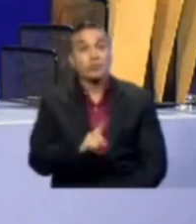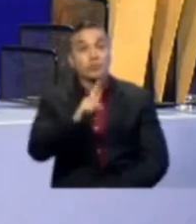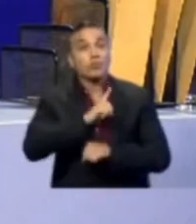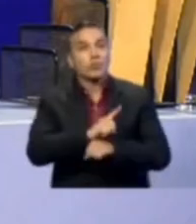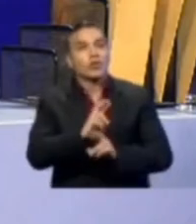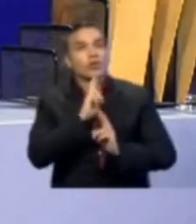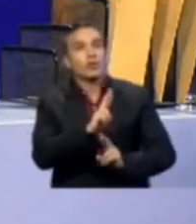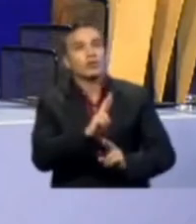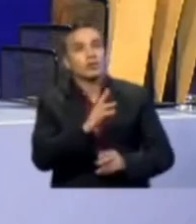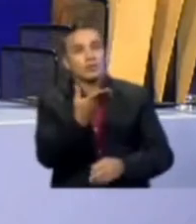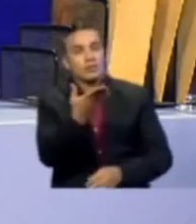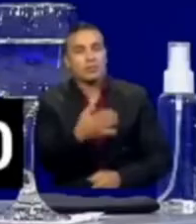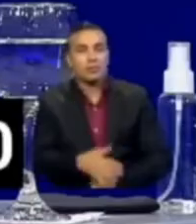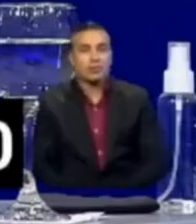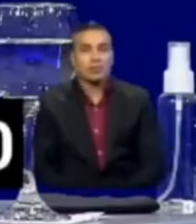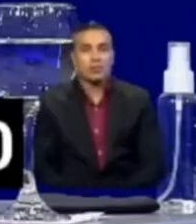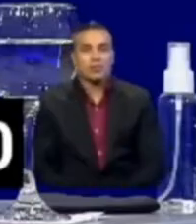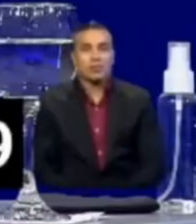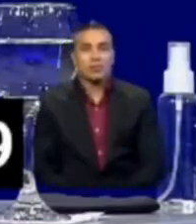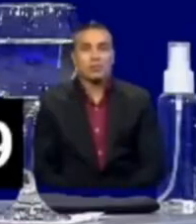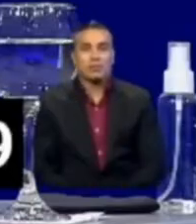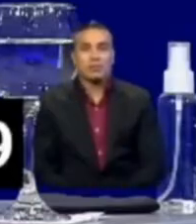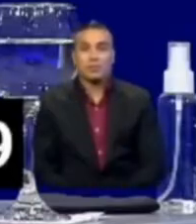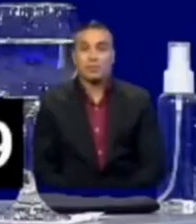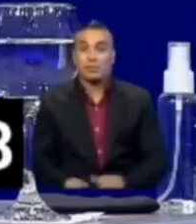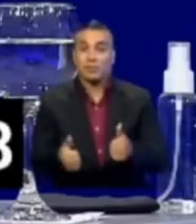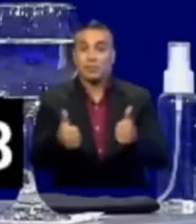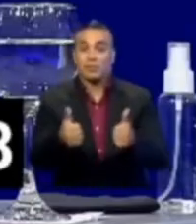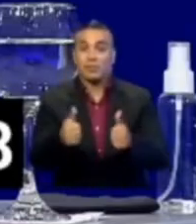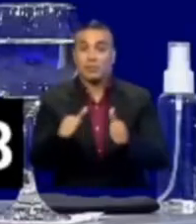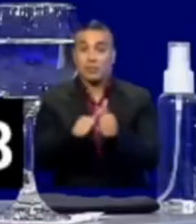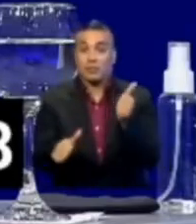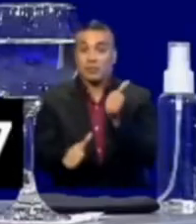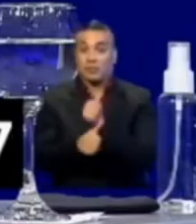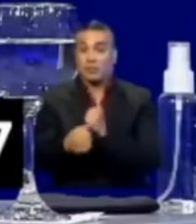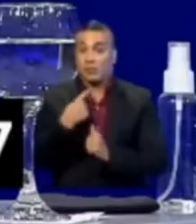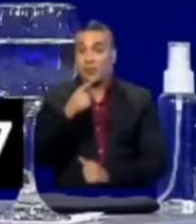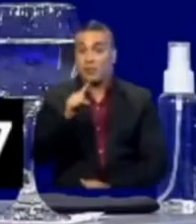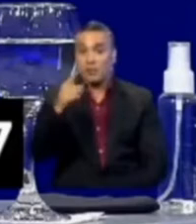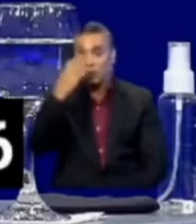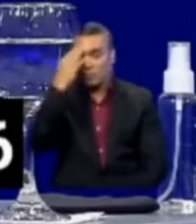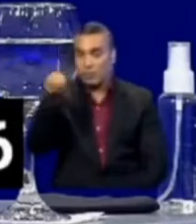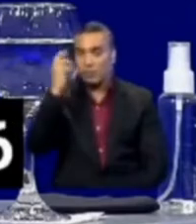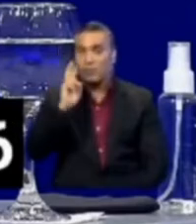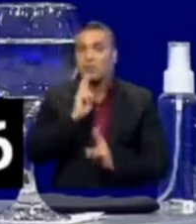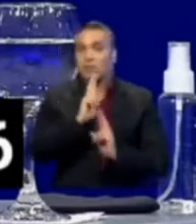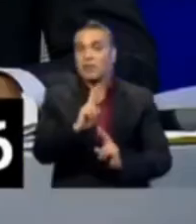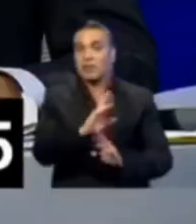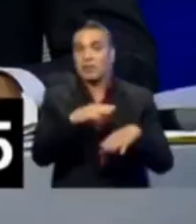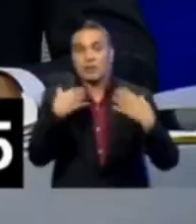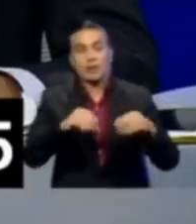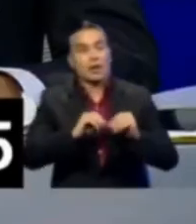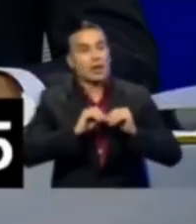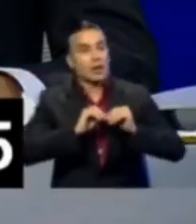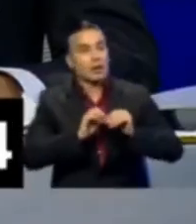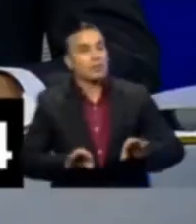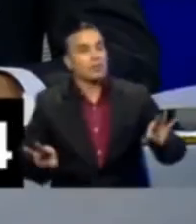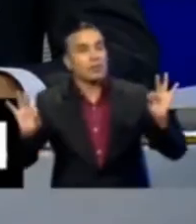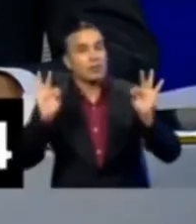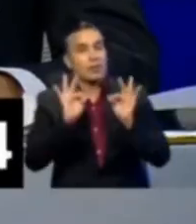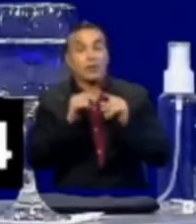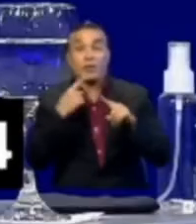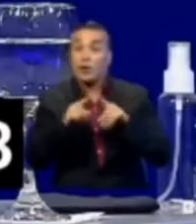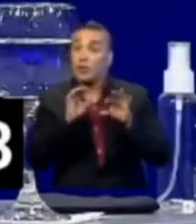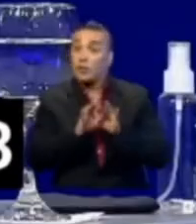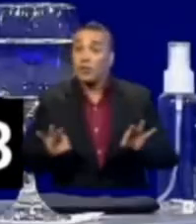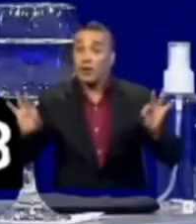minuto para responder la interpelación. Qué bueno que sus asesores le dijeron que no se olvide de responder esa pregunta, que era clave. Pero bueno,